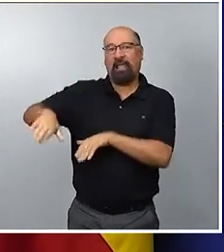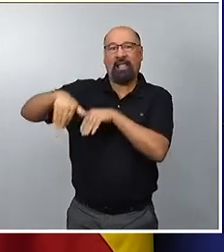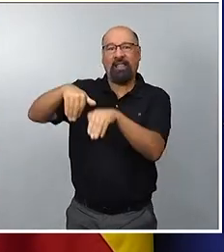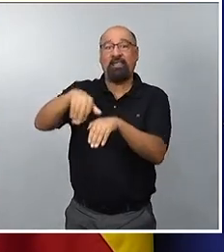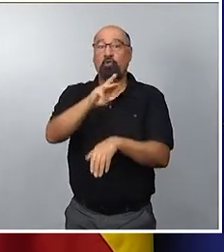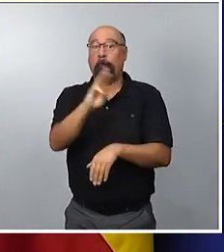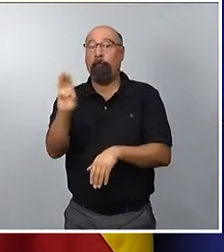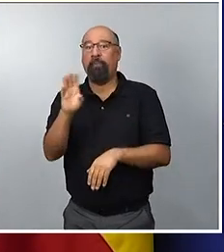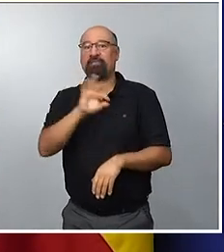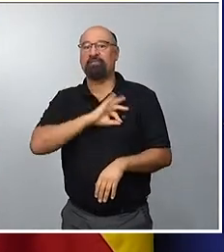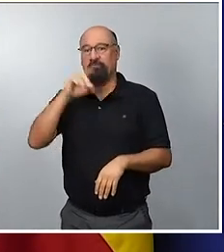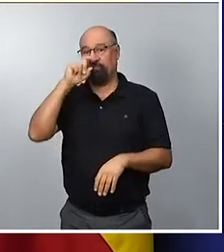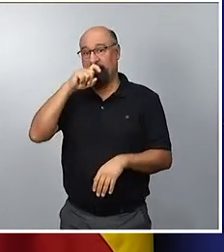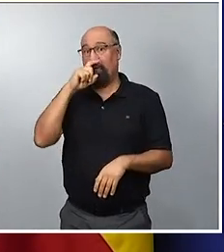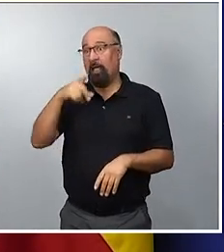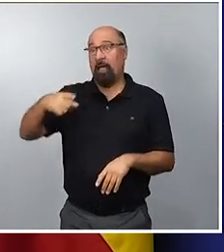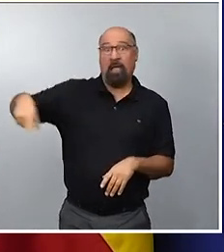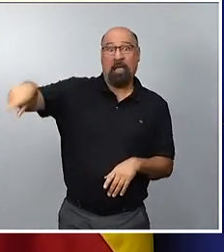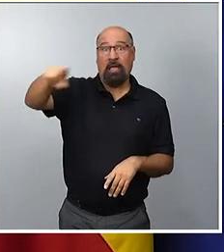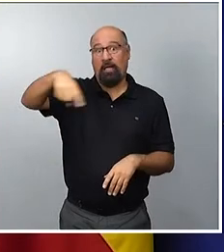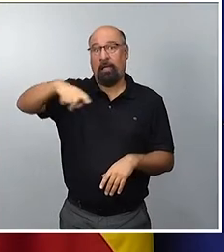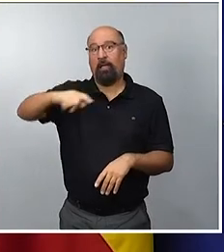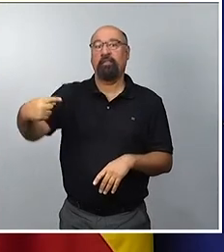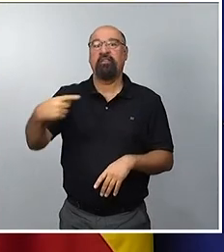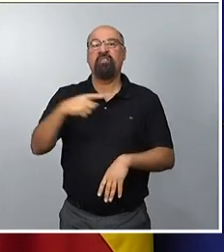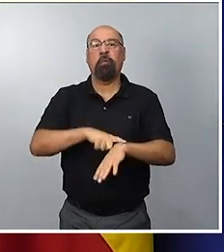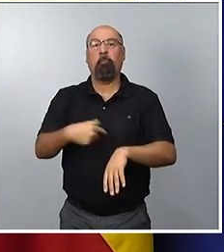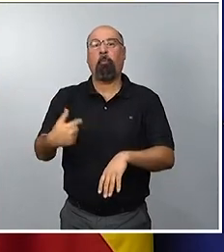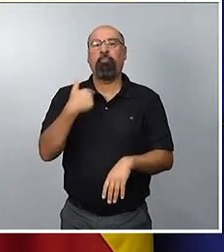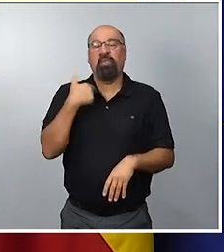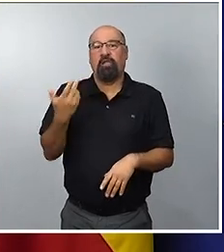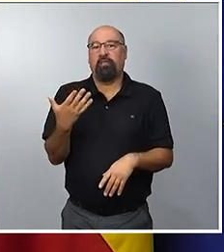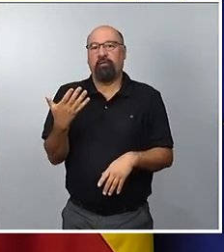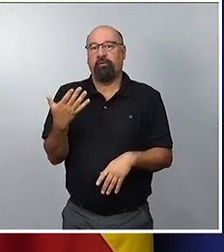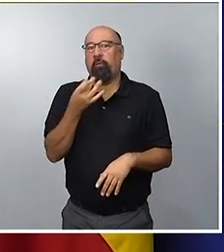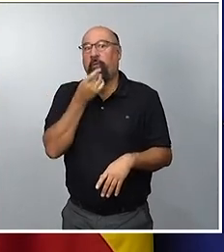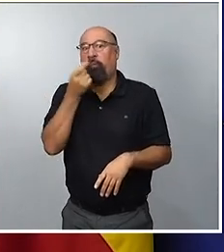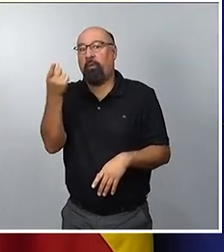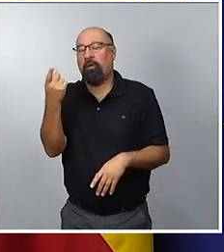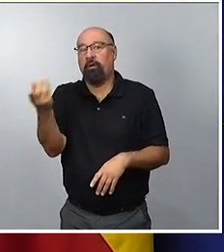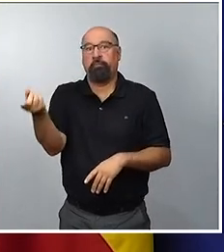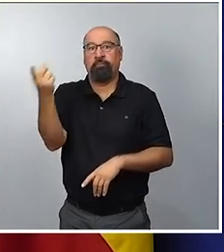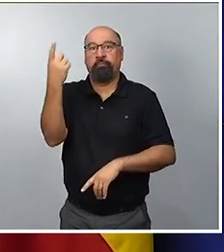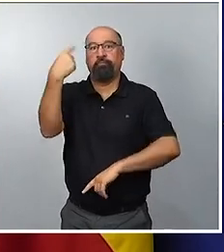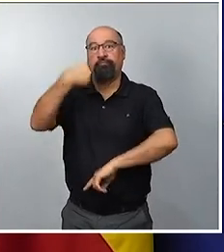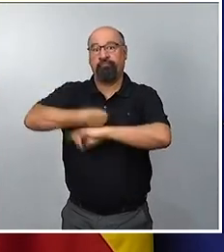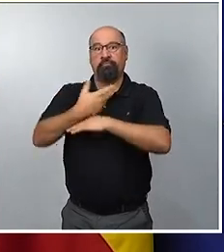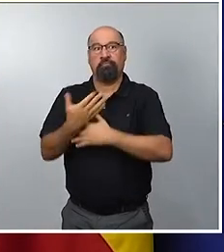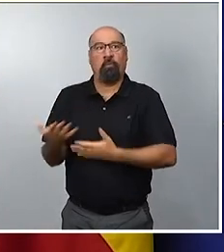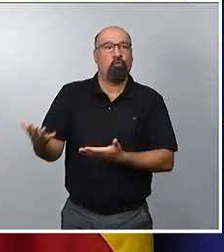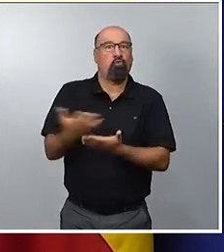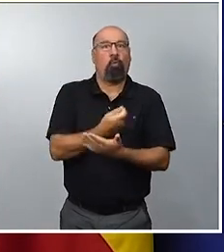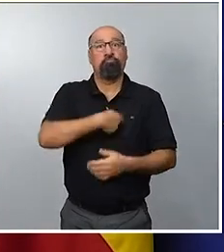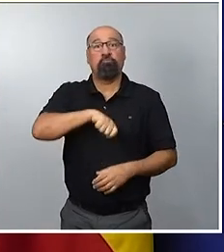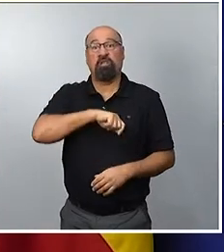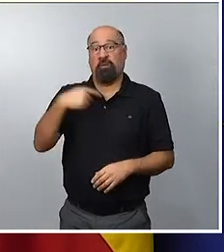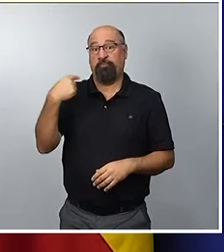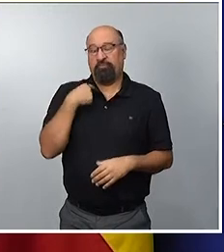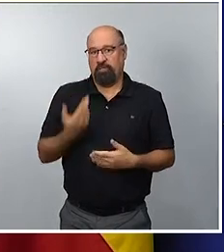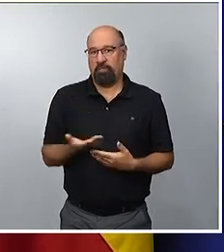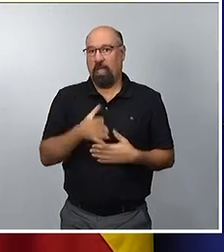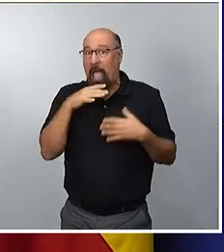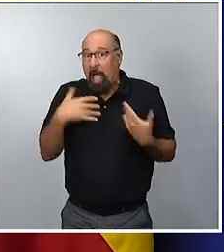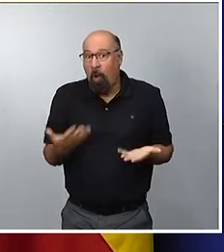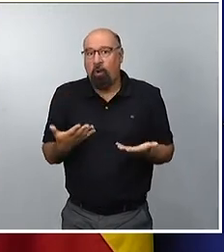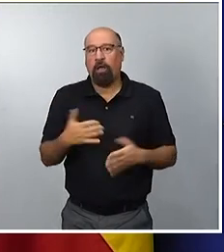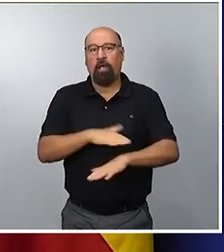hacer perder el tiempo a España. En el sentido de que lo que desea el Gobierno es que cuanto antes tengamos